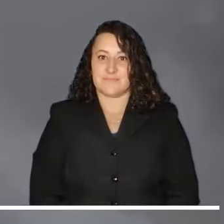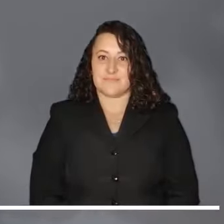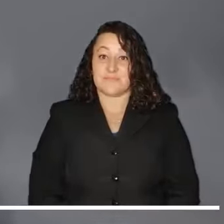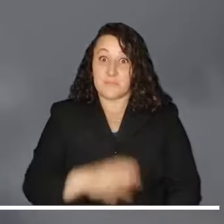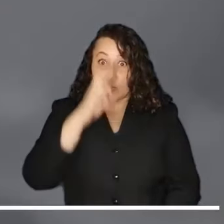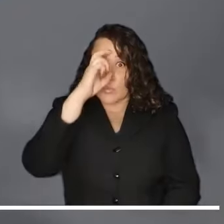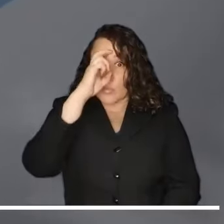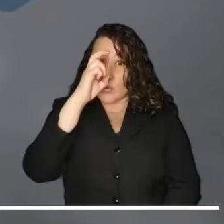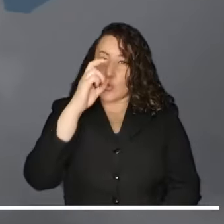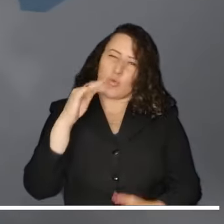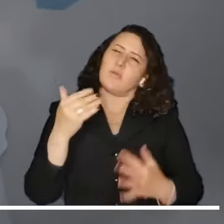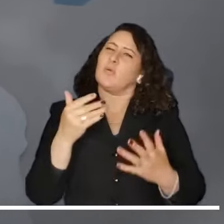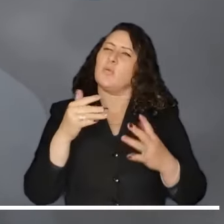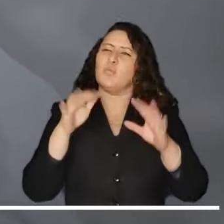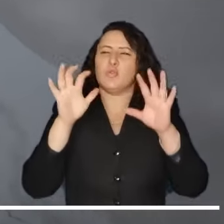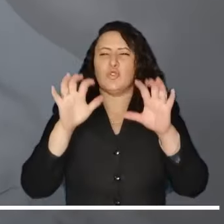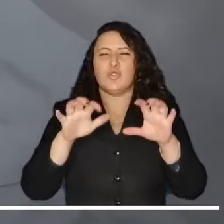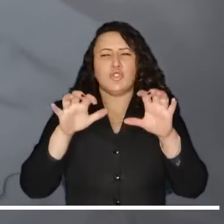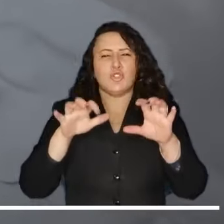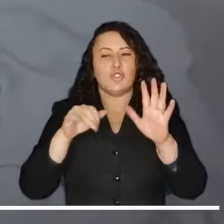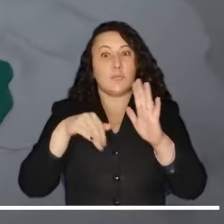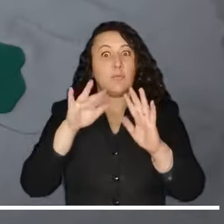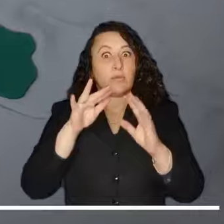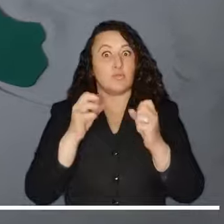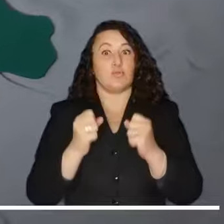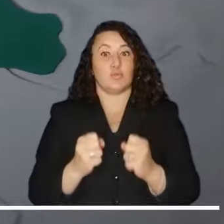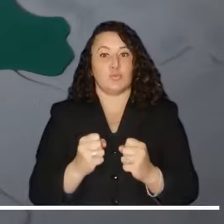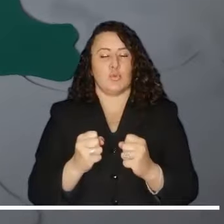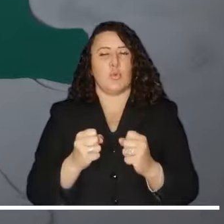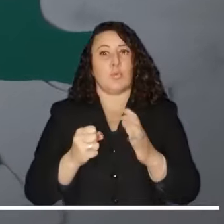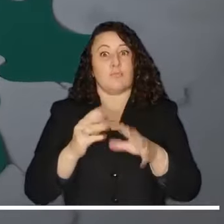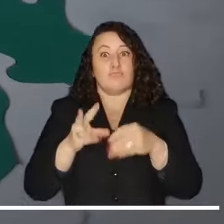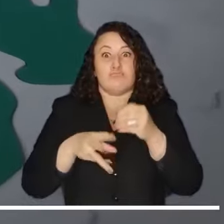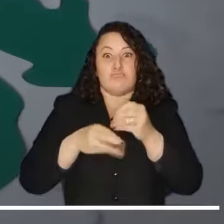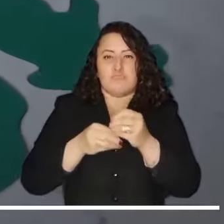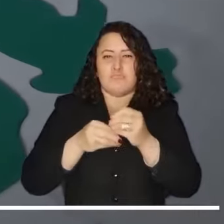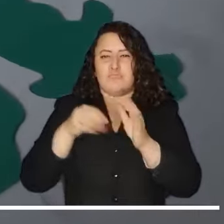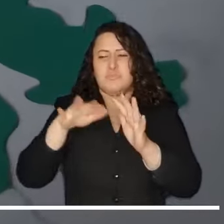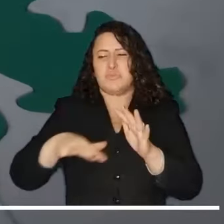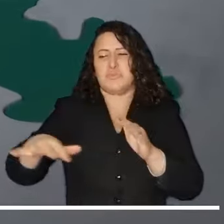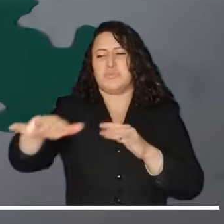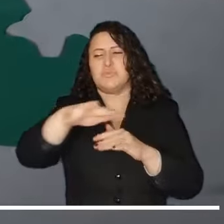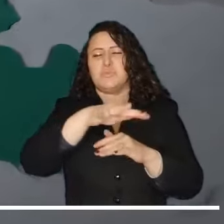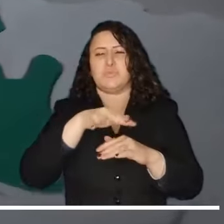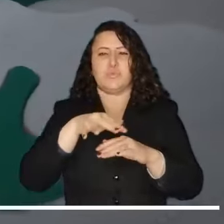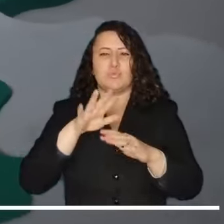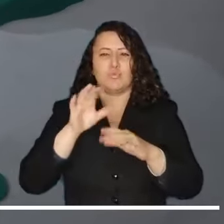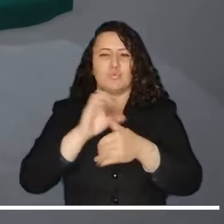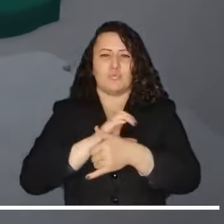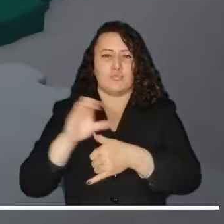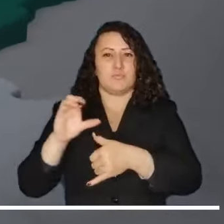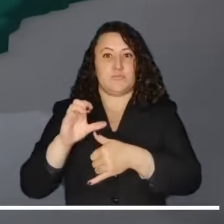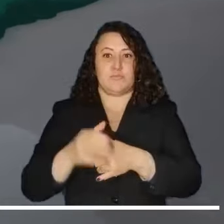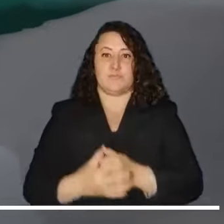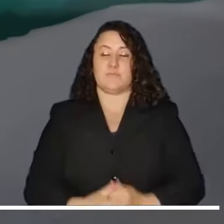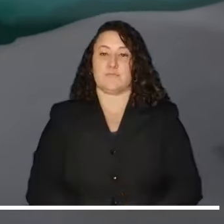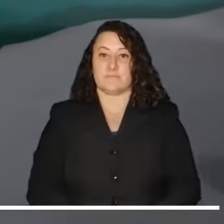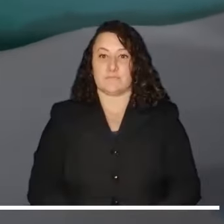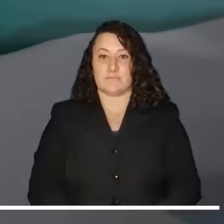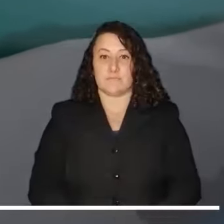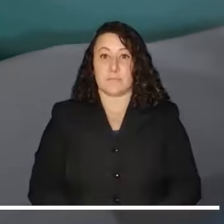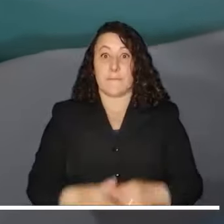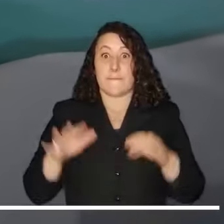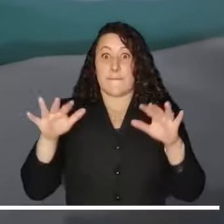aumentar la intensidad de las precipitaciones, que además se extenderán por grandes explosiones del carífero. El tiempo